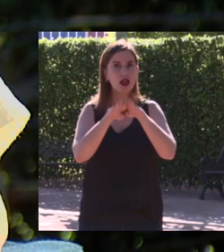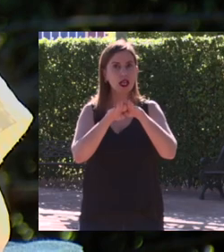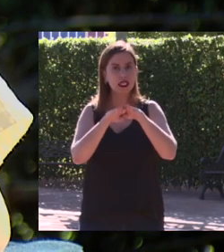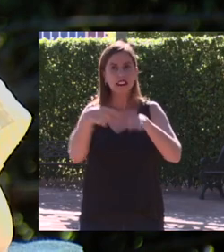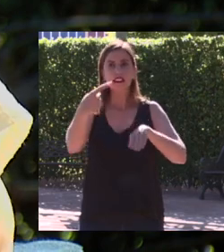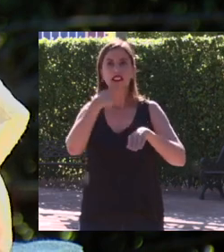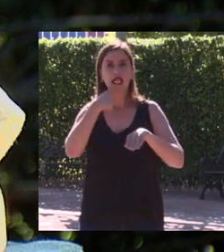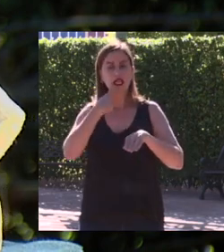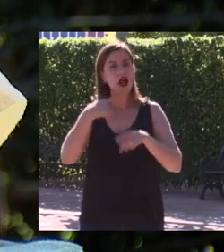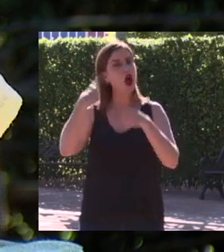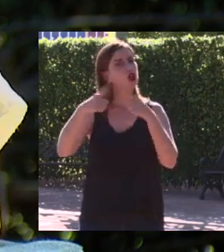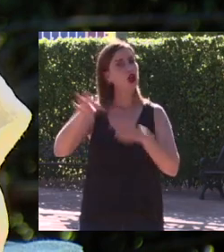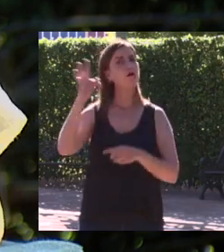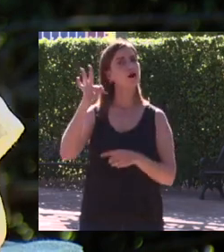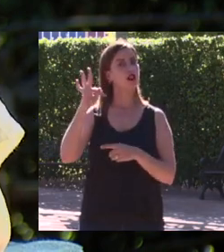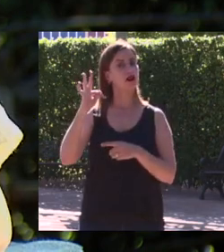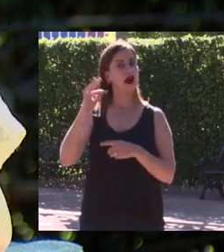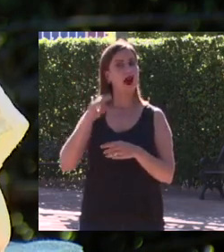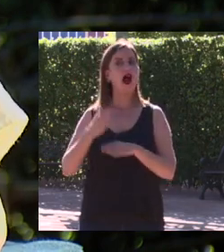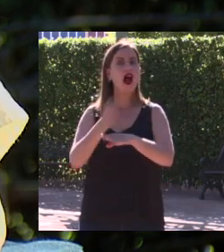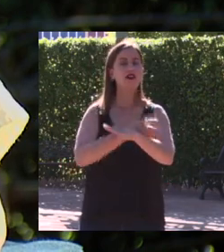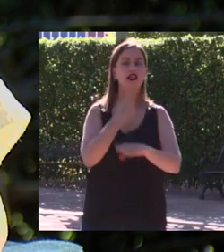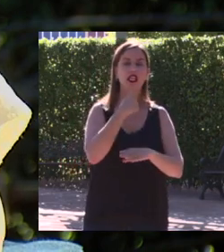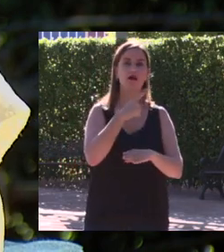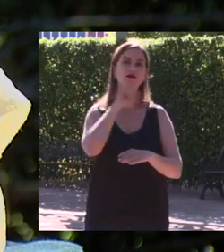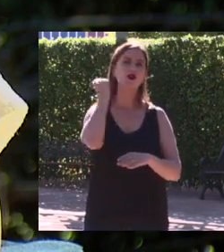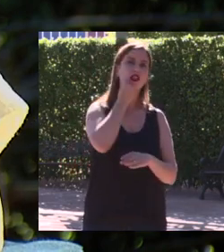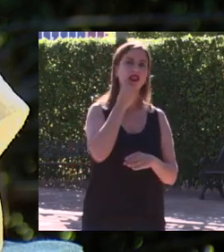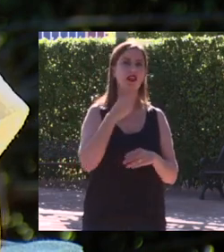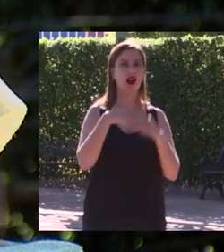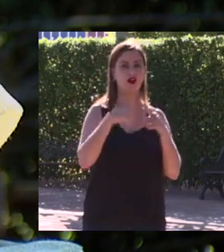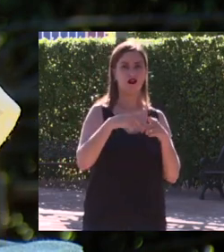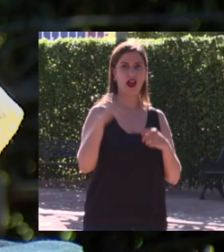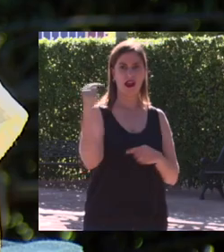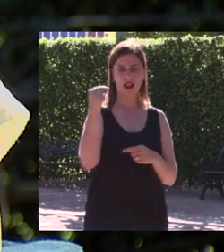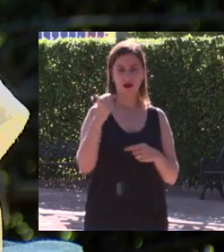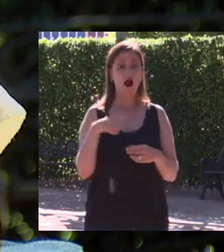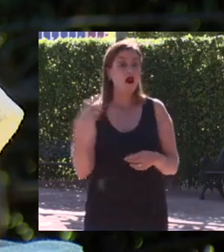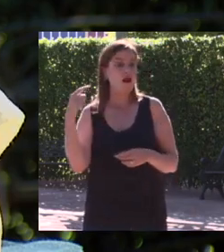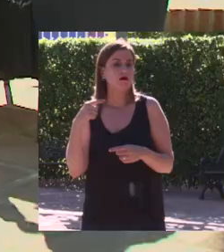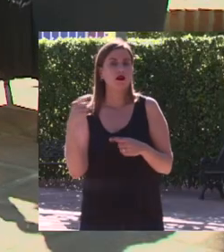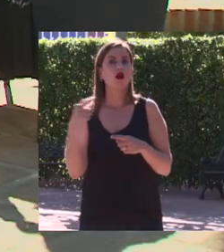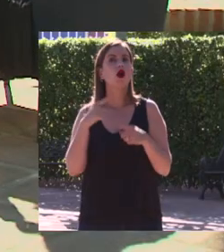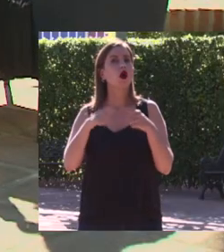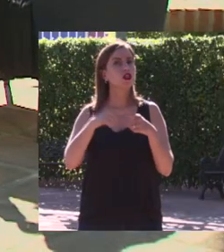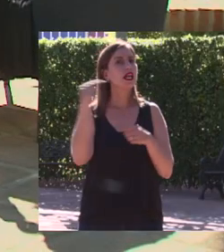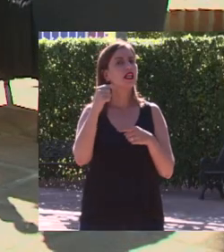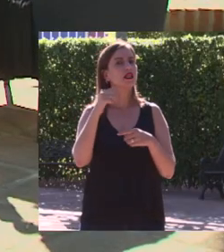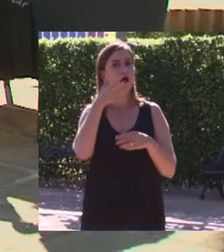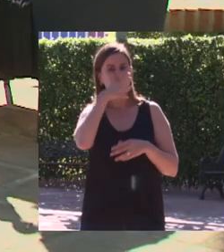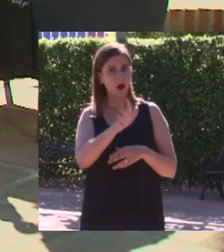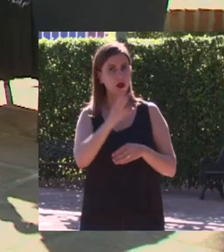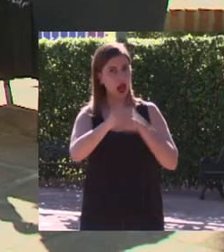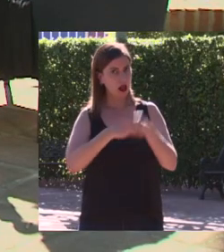subrayar lo positivo antes de denunciar lo negativo lo negativo evidentemente hay que denunciarlo porque no